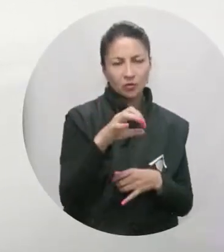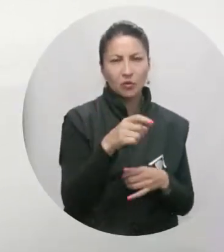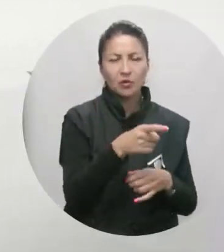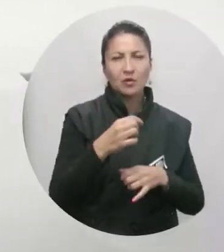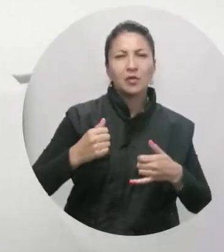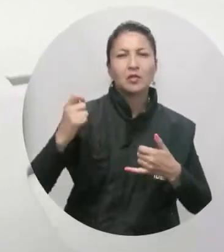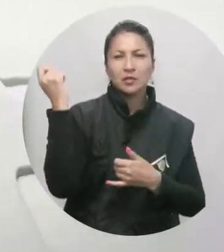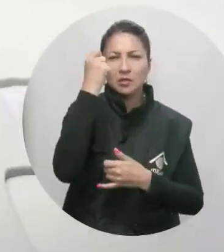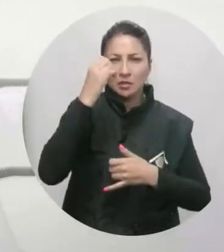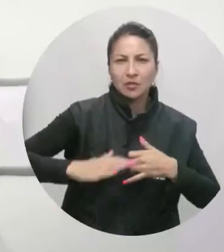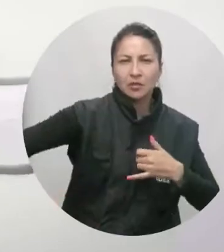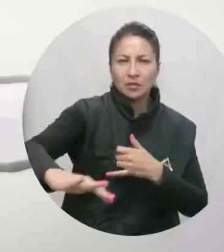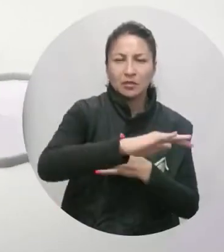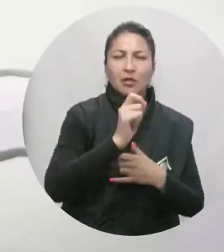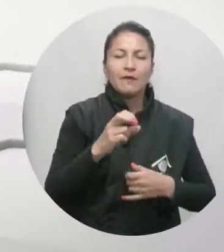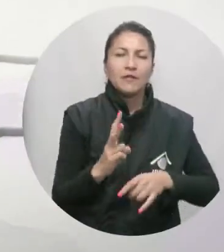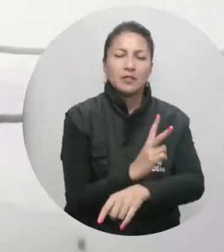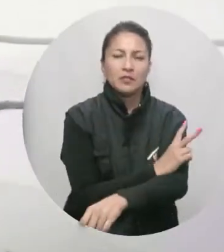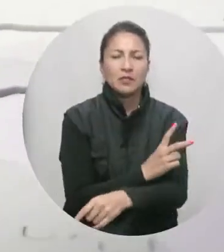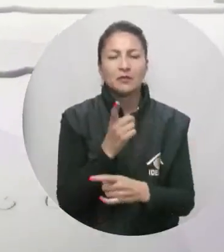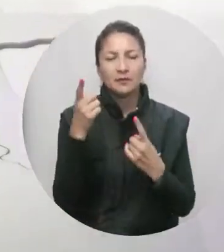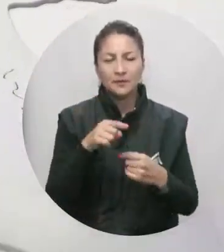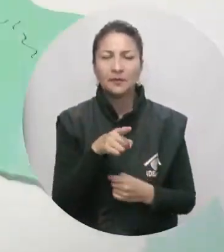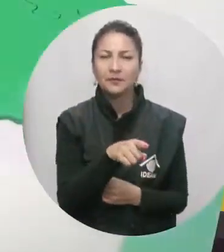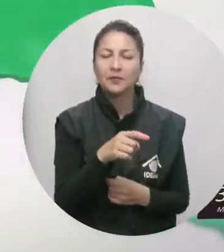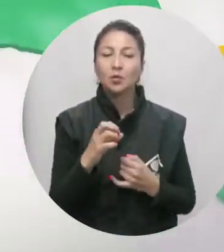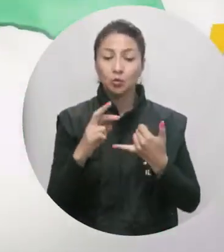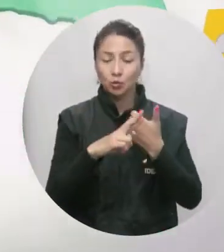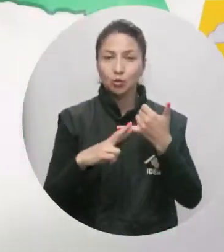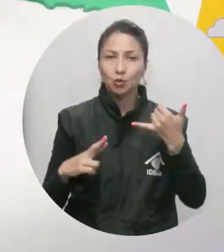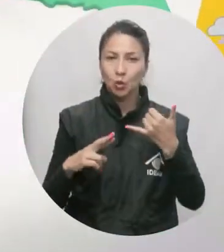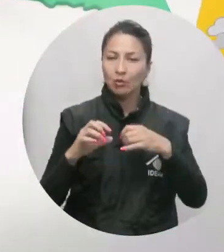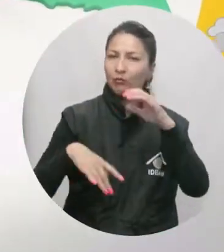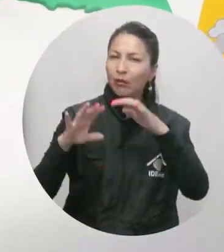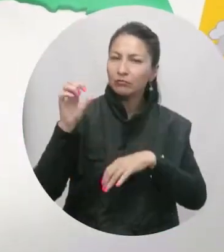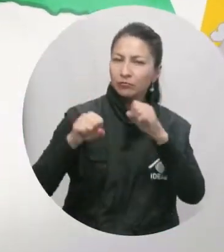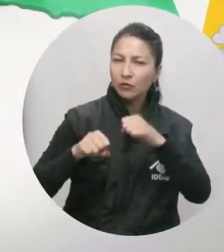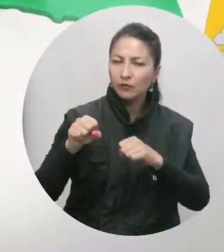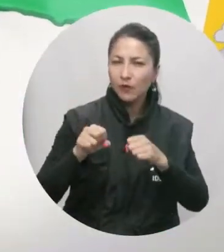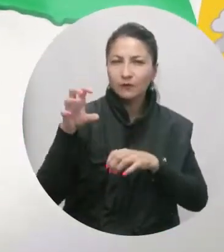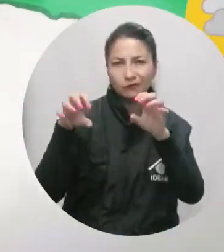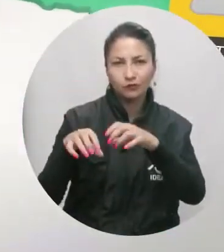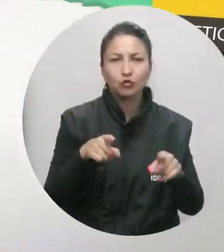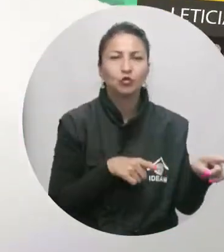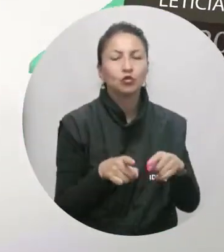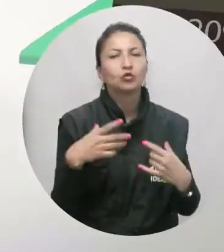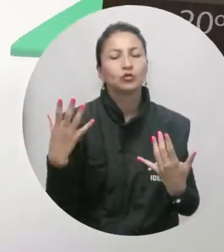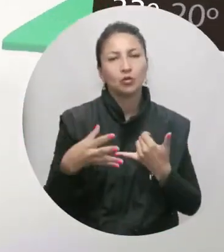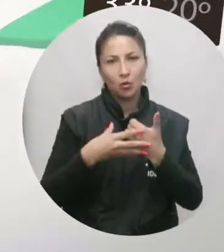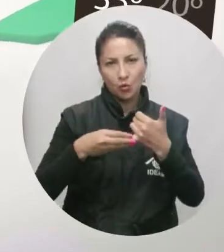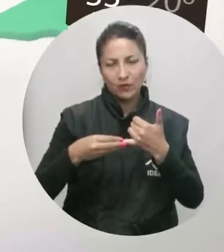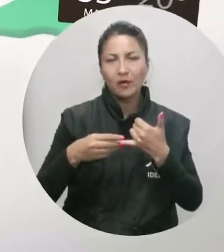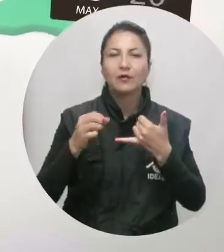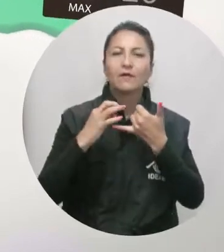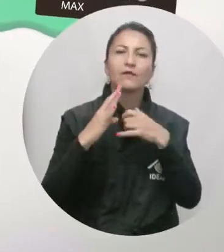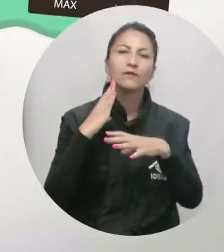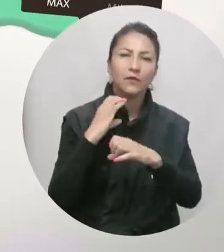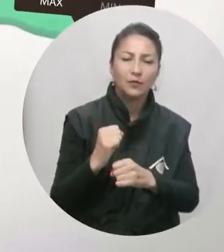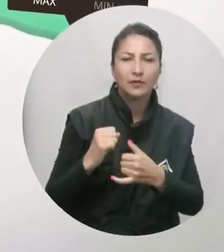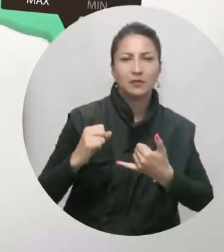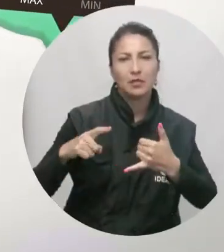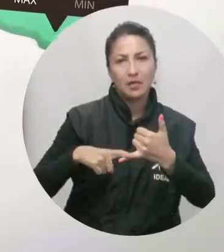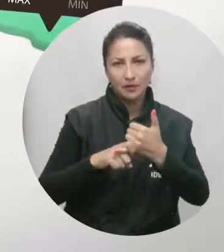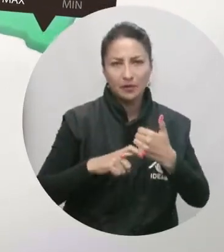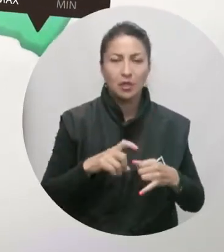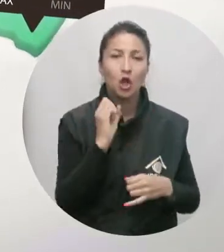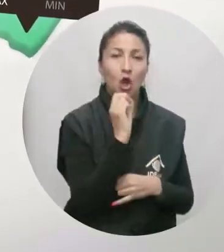en el oriente de Bichada. Al sur del país la probabilidad de lluvia será en sectores del Guaviare, Baupés y Amazonas, en el oriente del